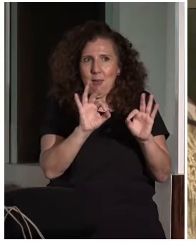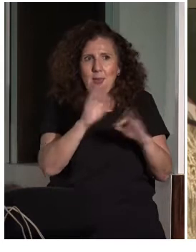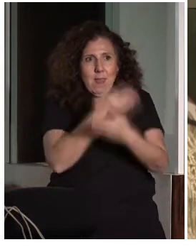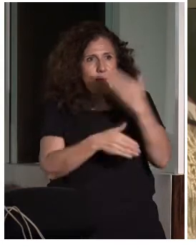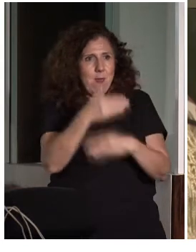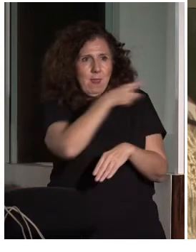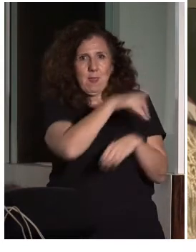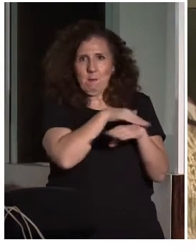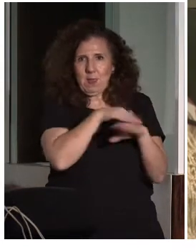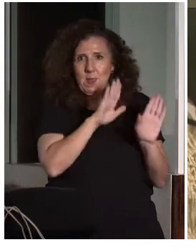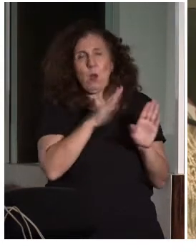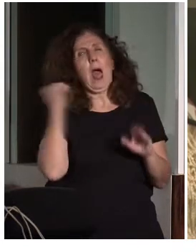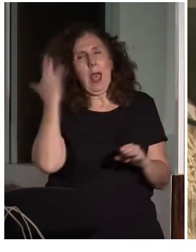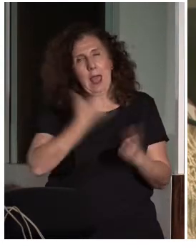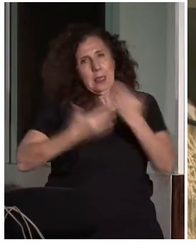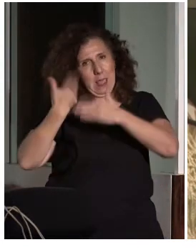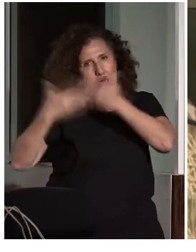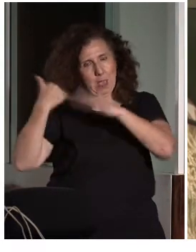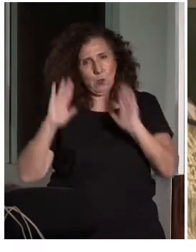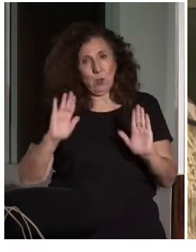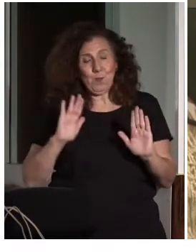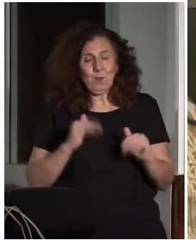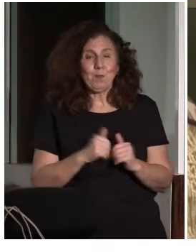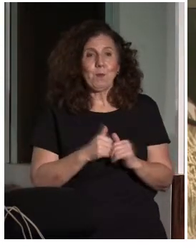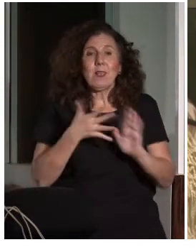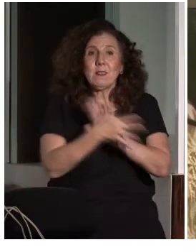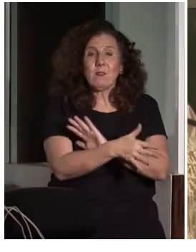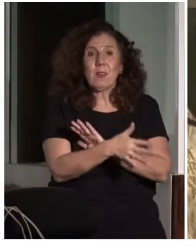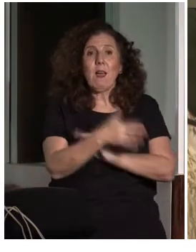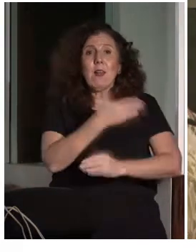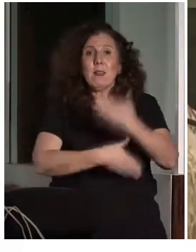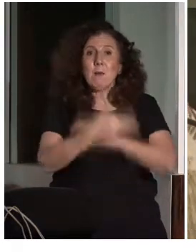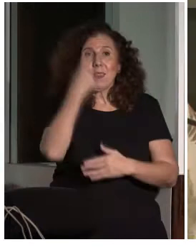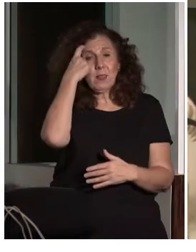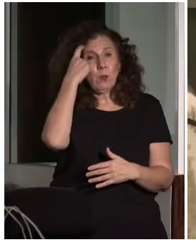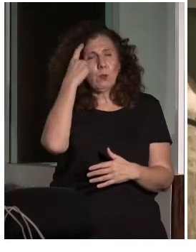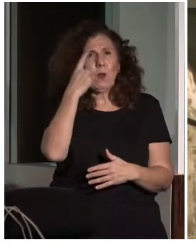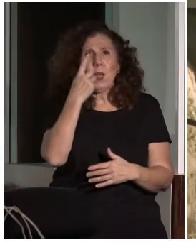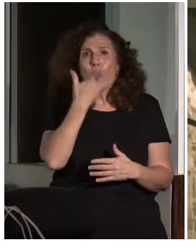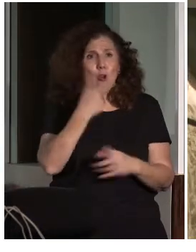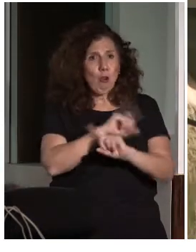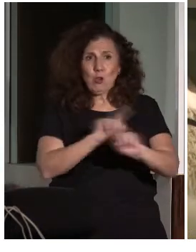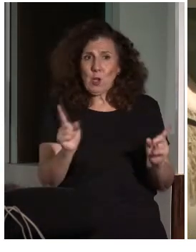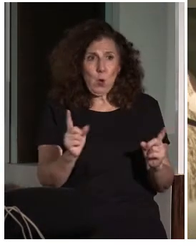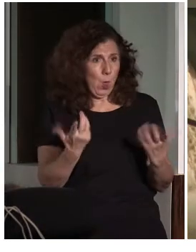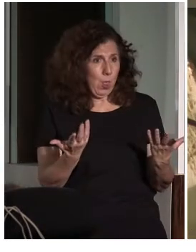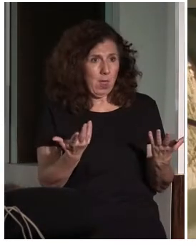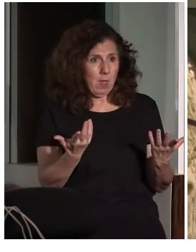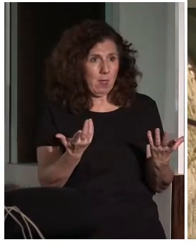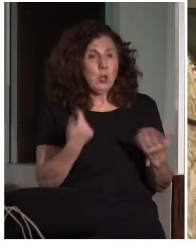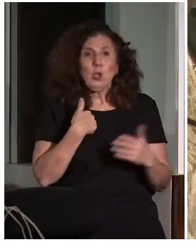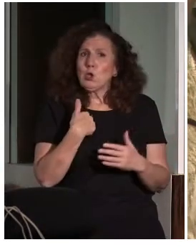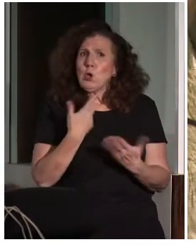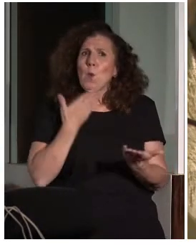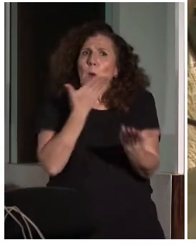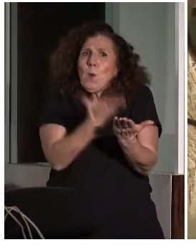de dónde estamos realmente. La discapacidad intelectual es muy desconocida. Yo, por tanto, dentro de las medidas que propongo, yo propondría